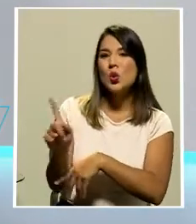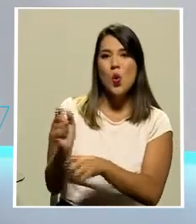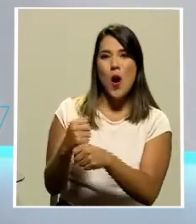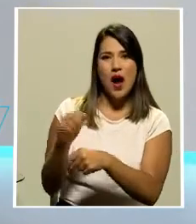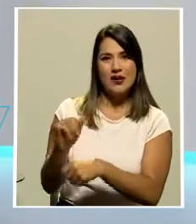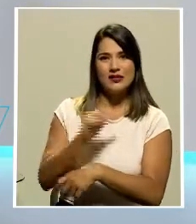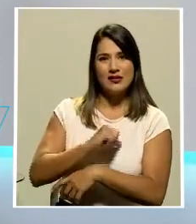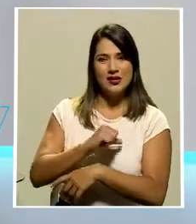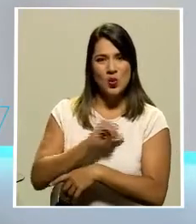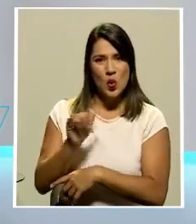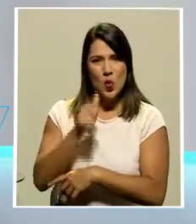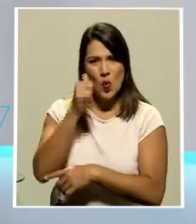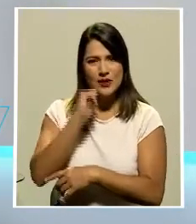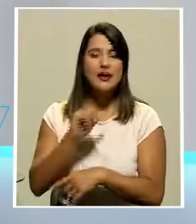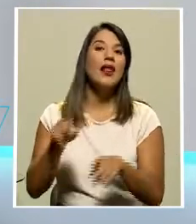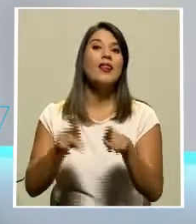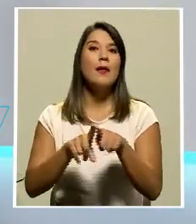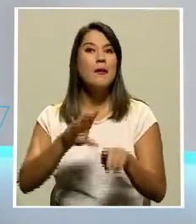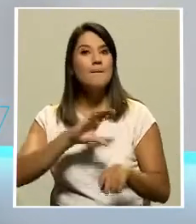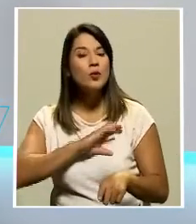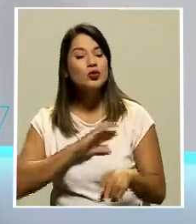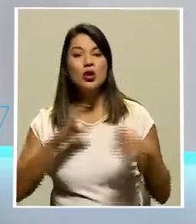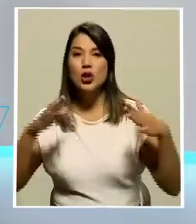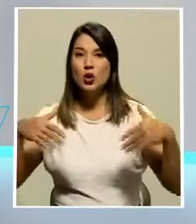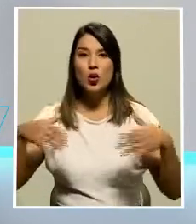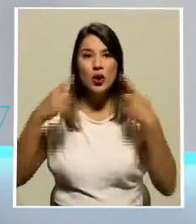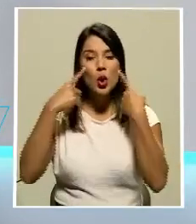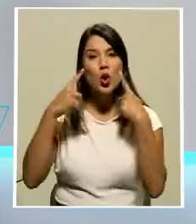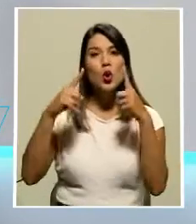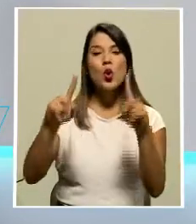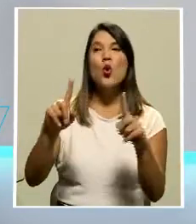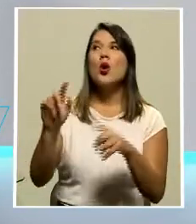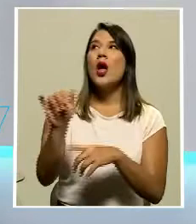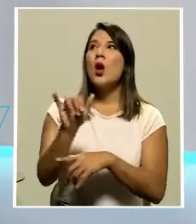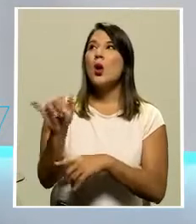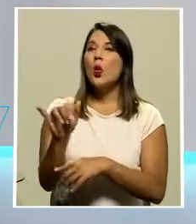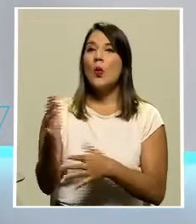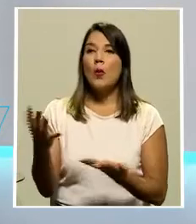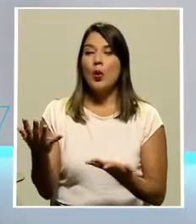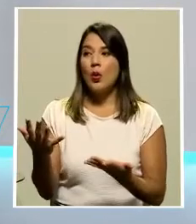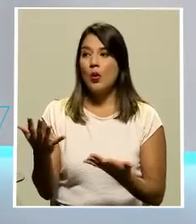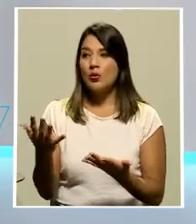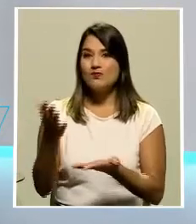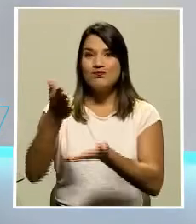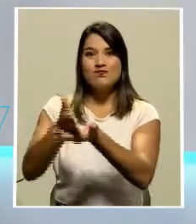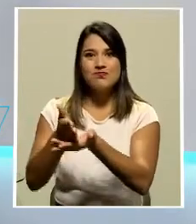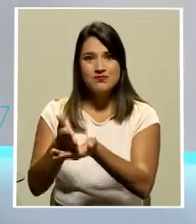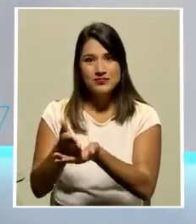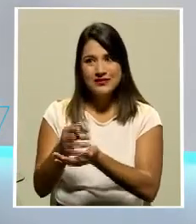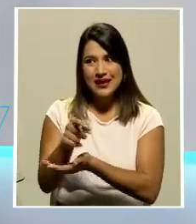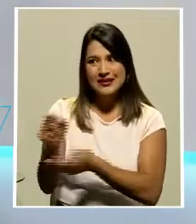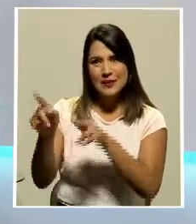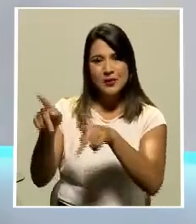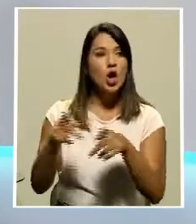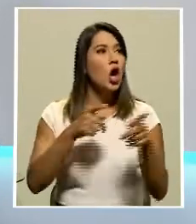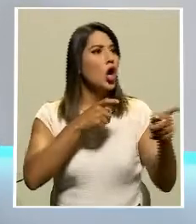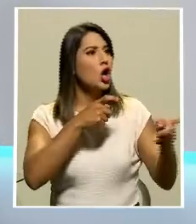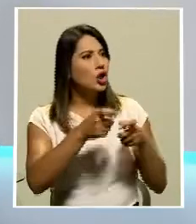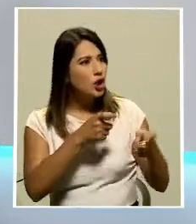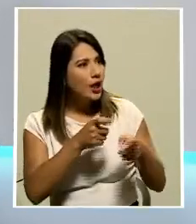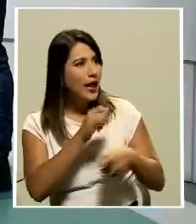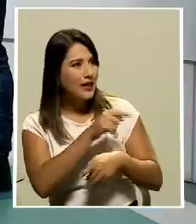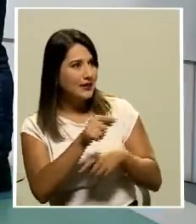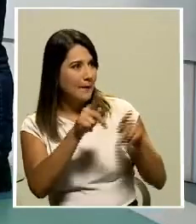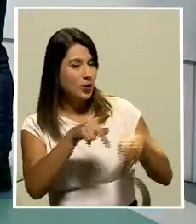Incluso también un poco hasta la fuerza pública que no ha logrado, ¿cómo decirlo? Quitar a esas personas cuando Contener. Contener en esa